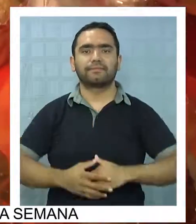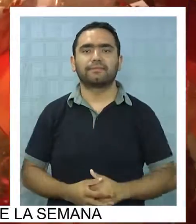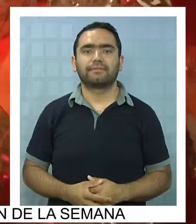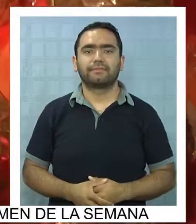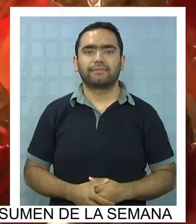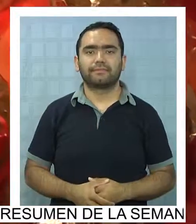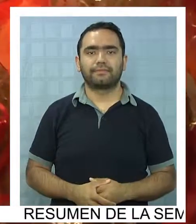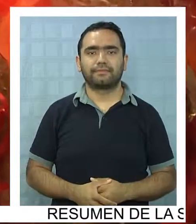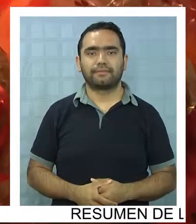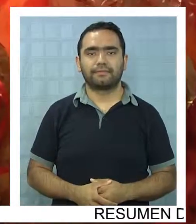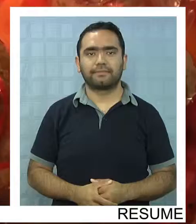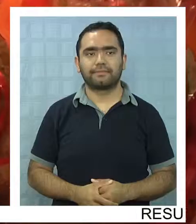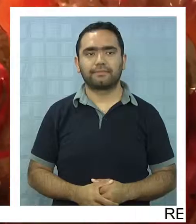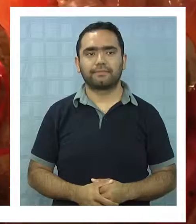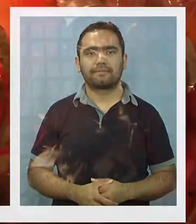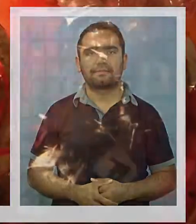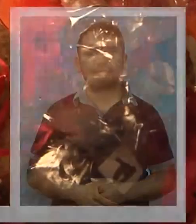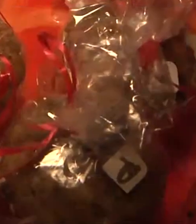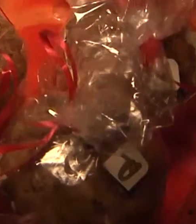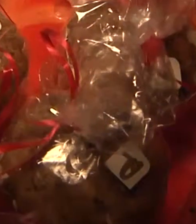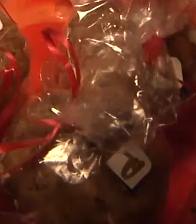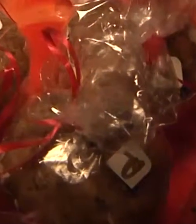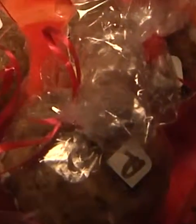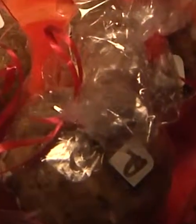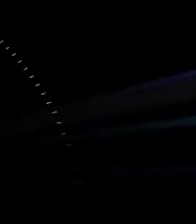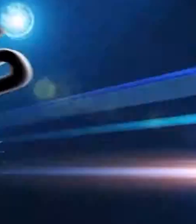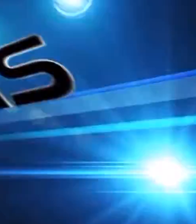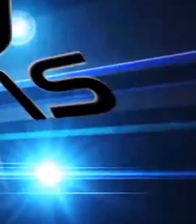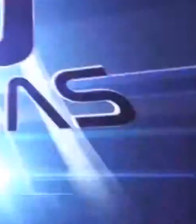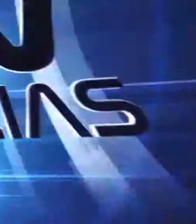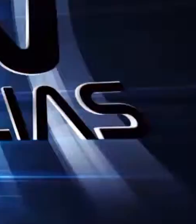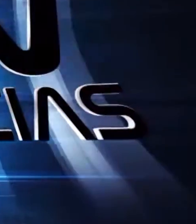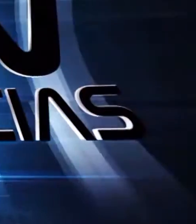saltaba más, la sábana, la almohada, la colcha, la pasada...